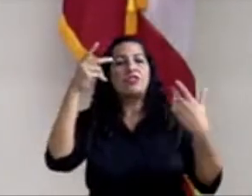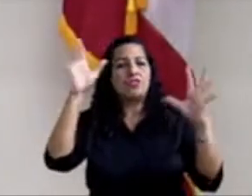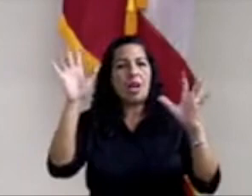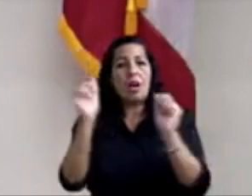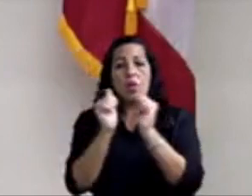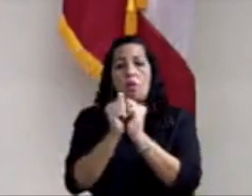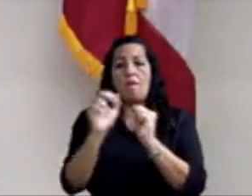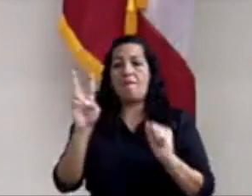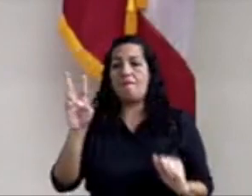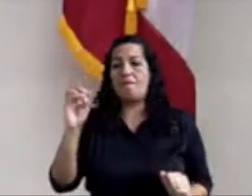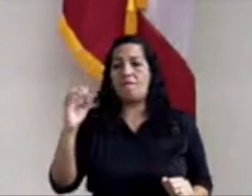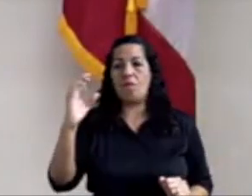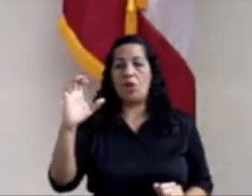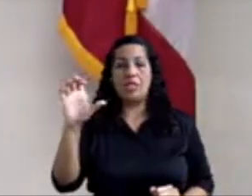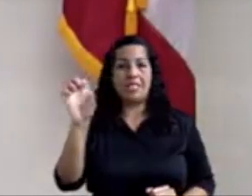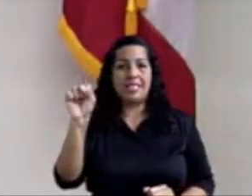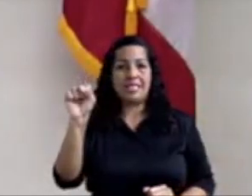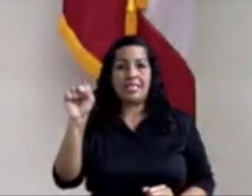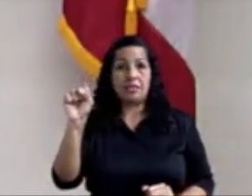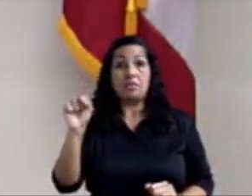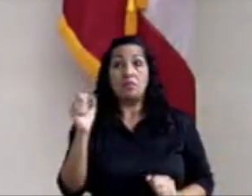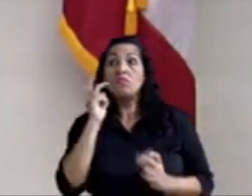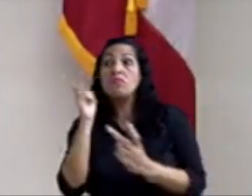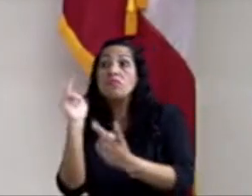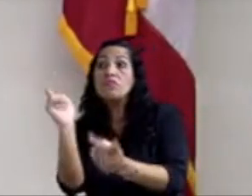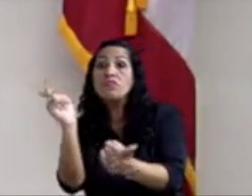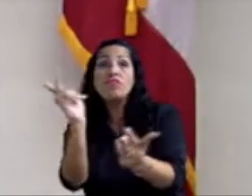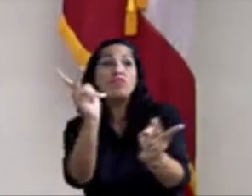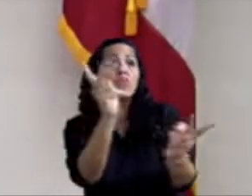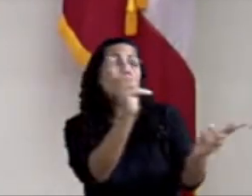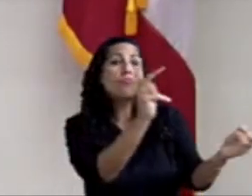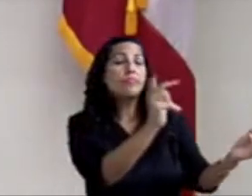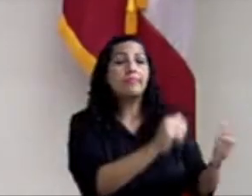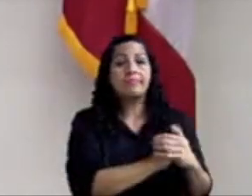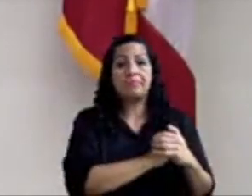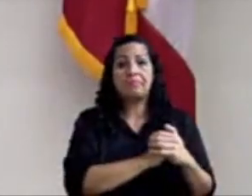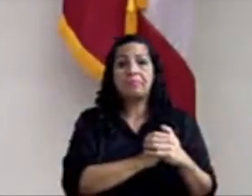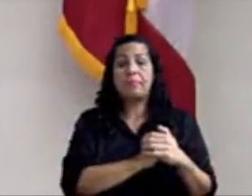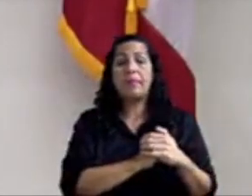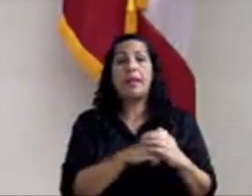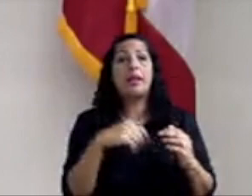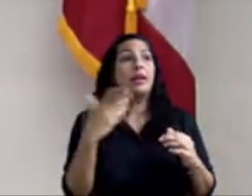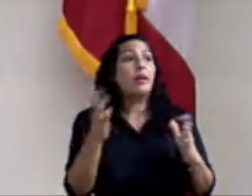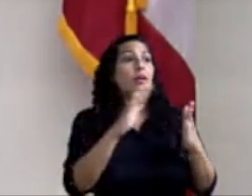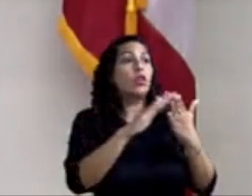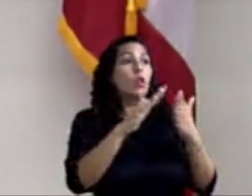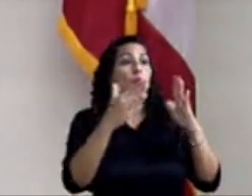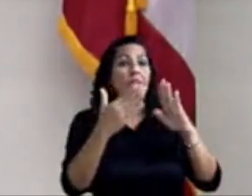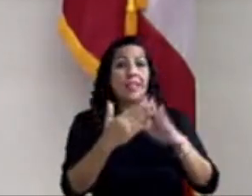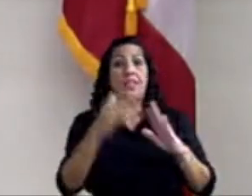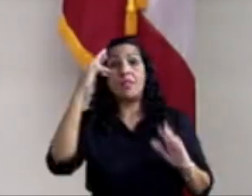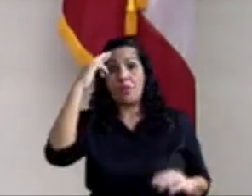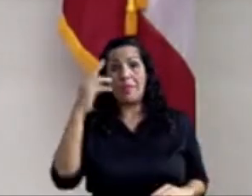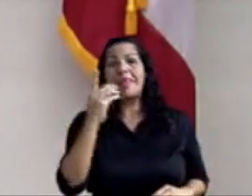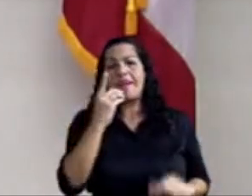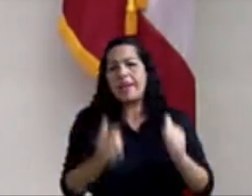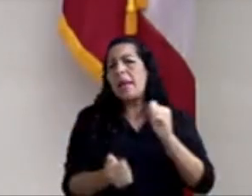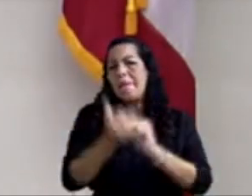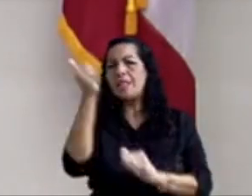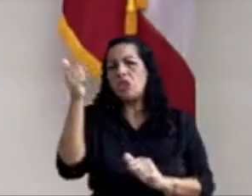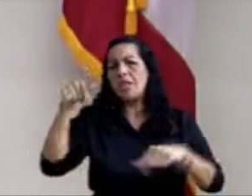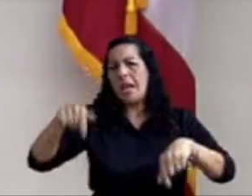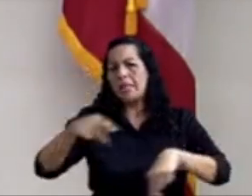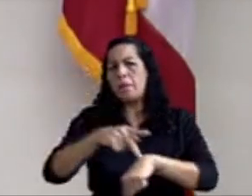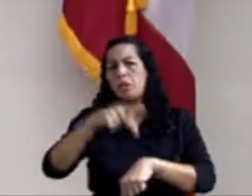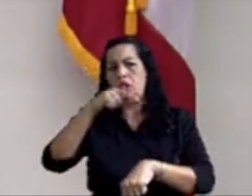el Grupo Voces por una gran cantidad de residenciales en Puerto Rico. Con la comunidad dominicana, que es la más que prevalece,